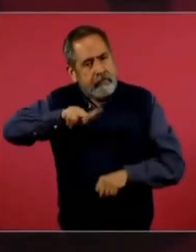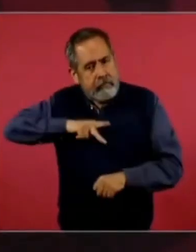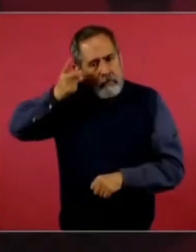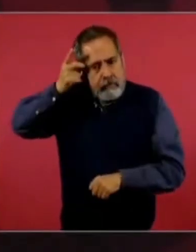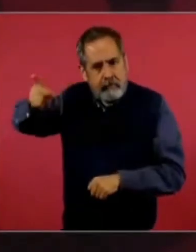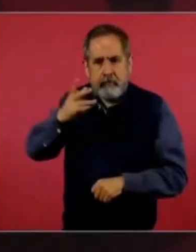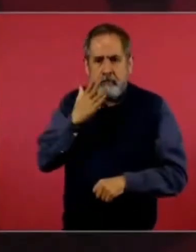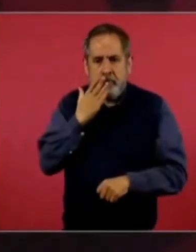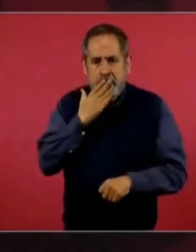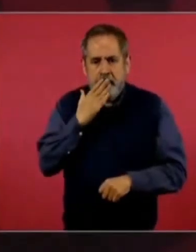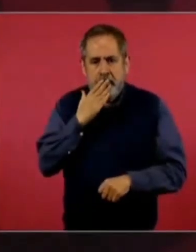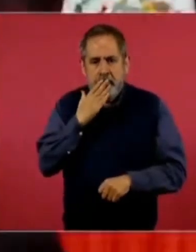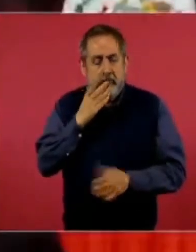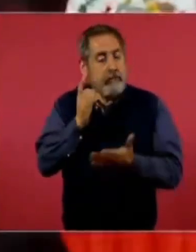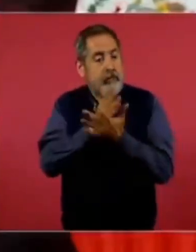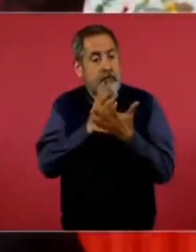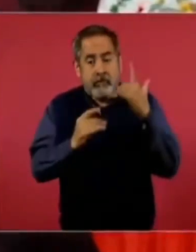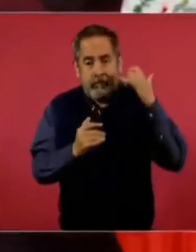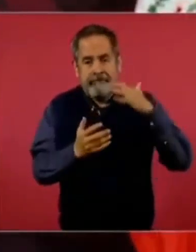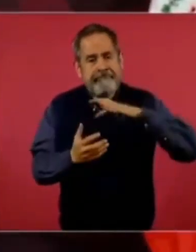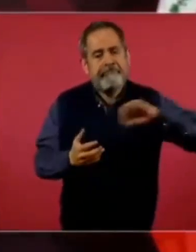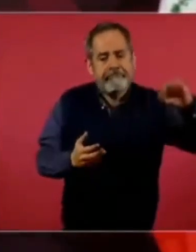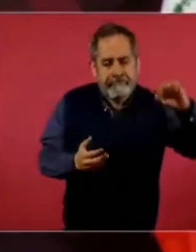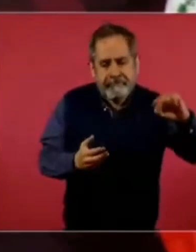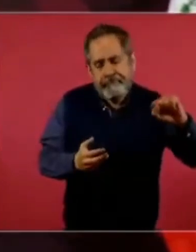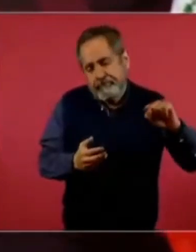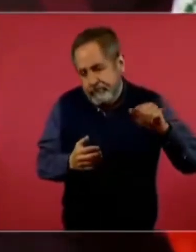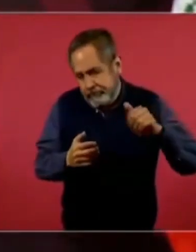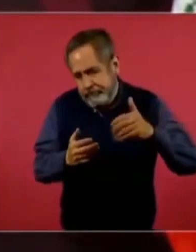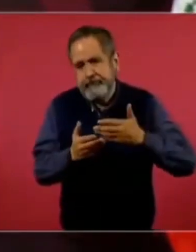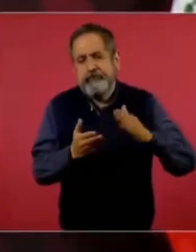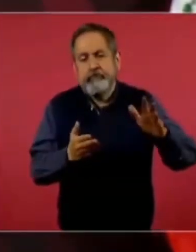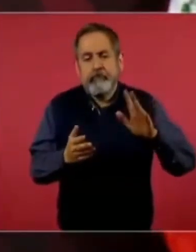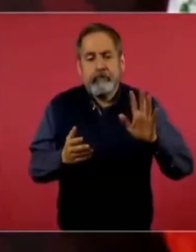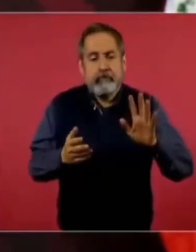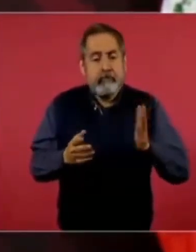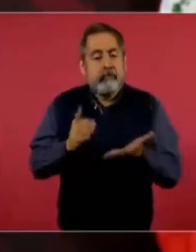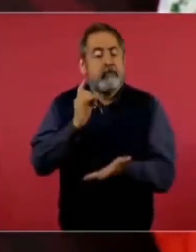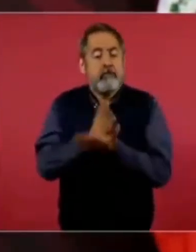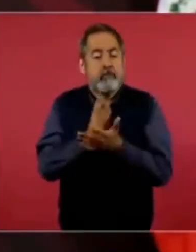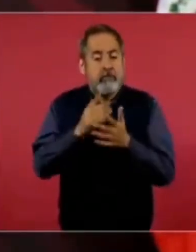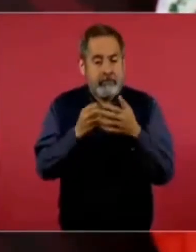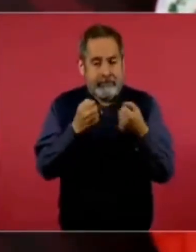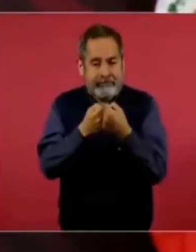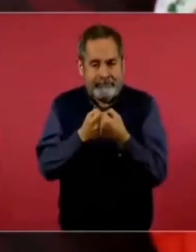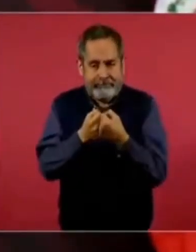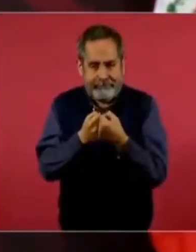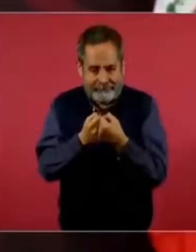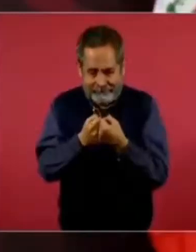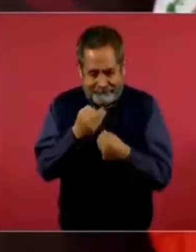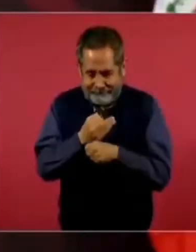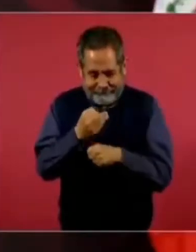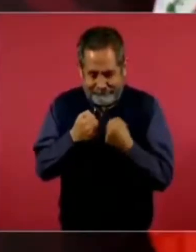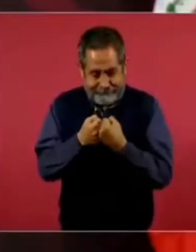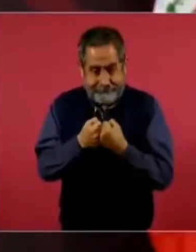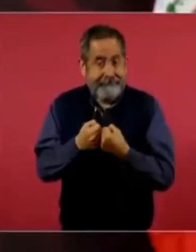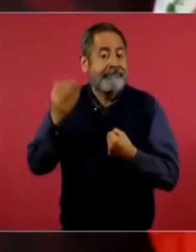o no sólo era la colindancia de ahora o